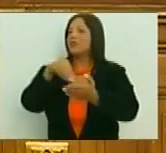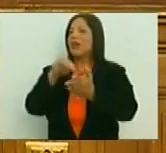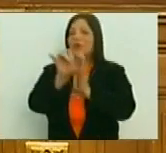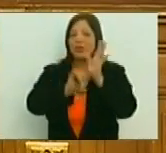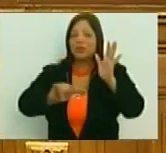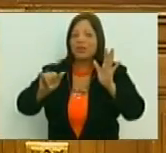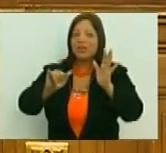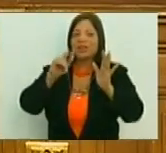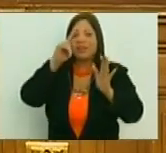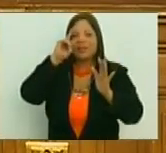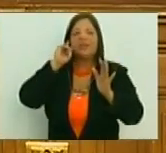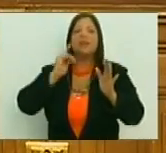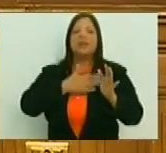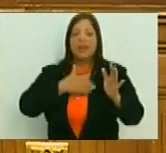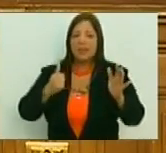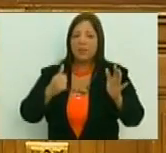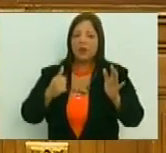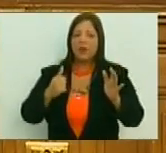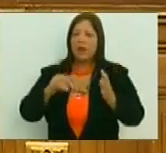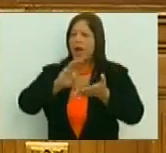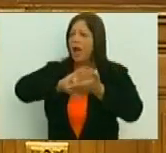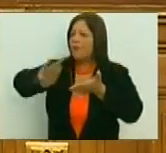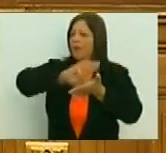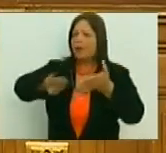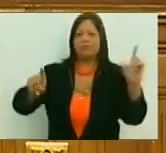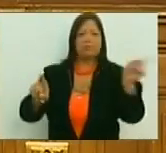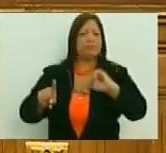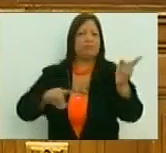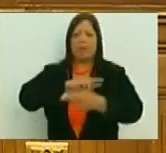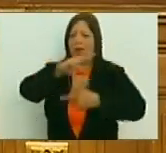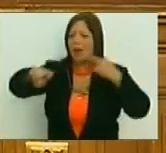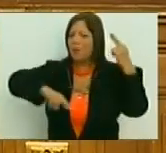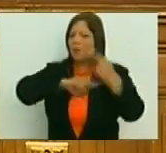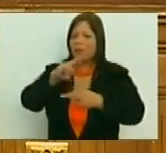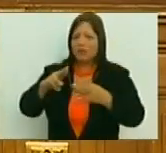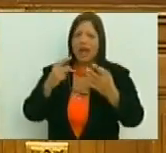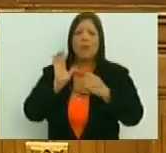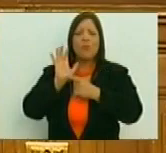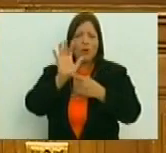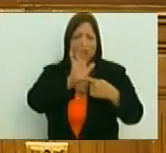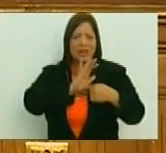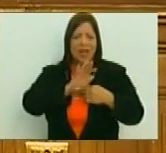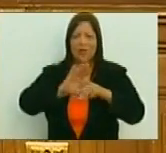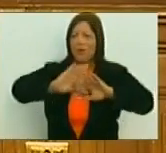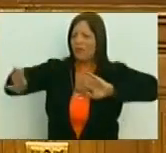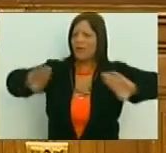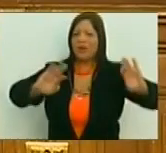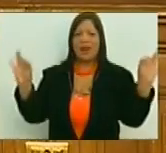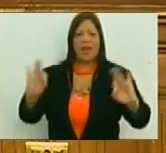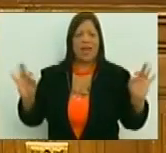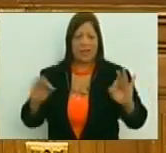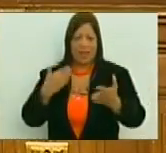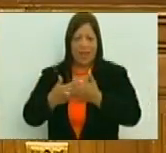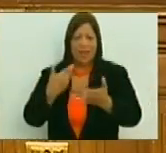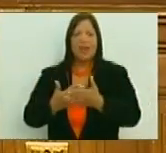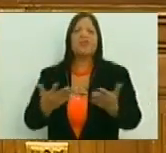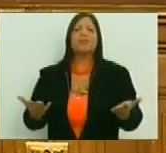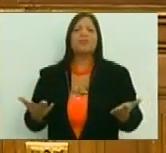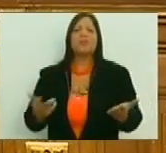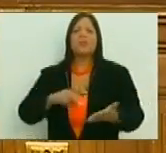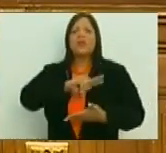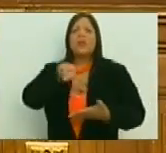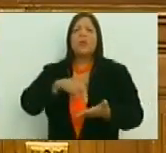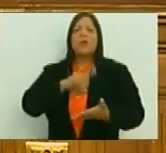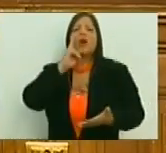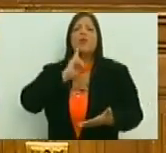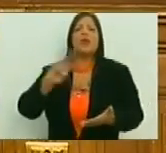Constituyente. Nosotros no excluimos a nadie, la Revolución Bolivariana lo ha demostrado. El hecho de que la República